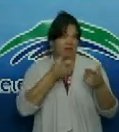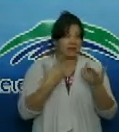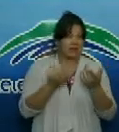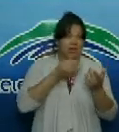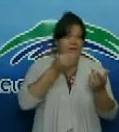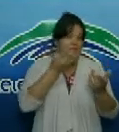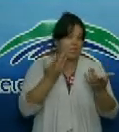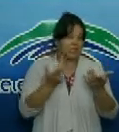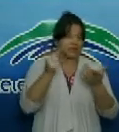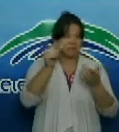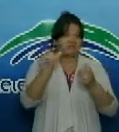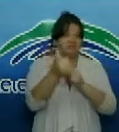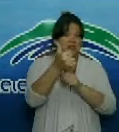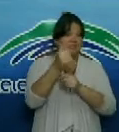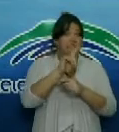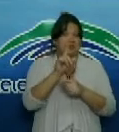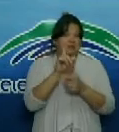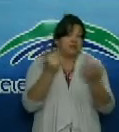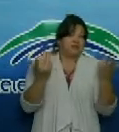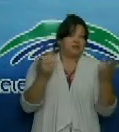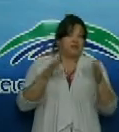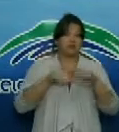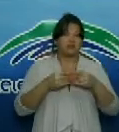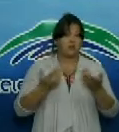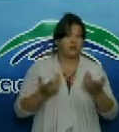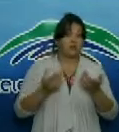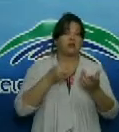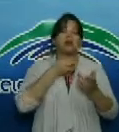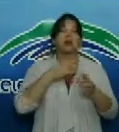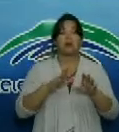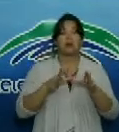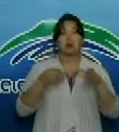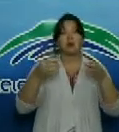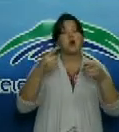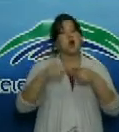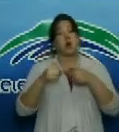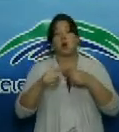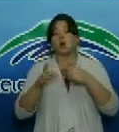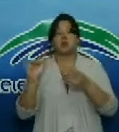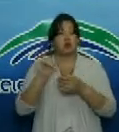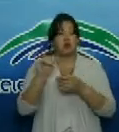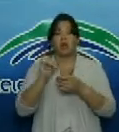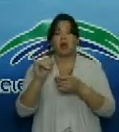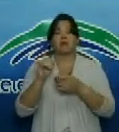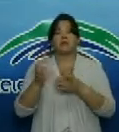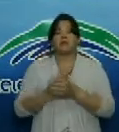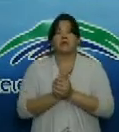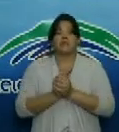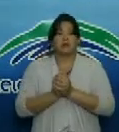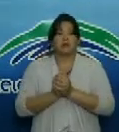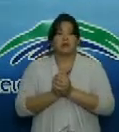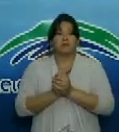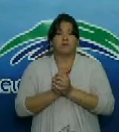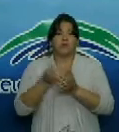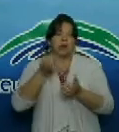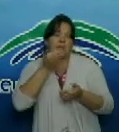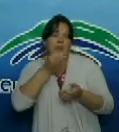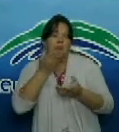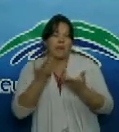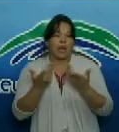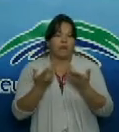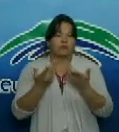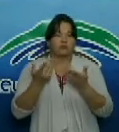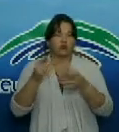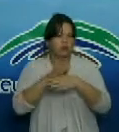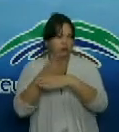de su presidente ya también balumanistas cubanos ya continúan incorporados o ya se incorporan poco a poco a